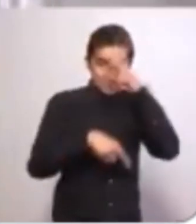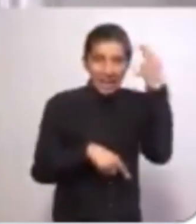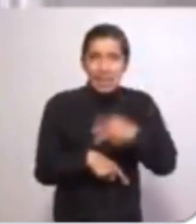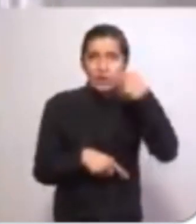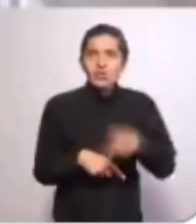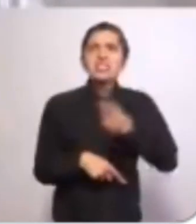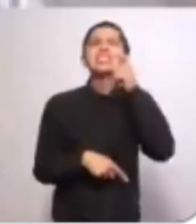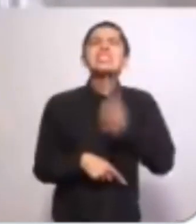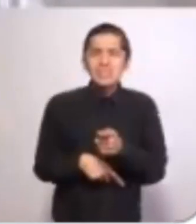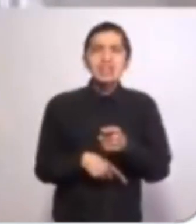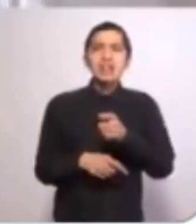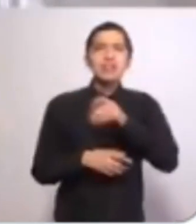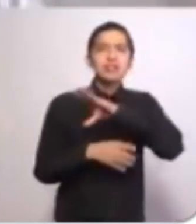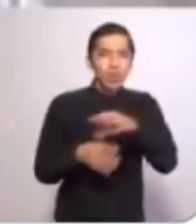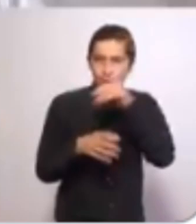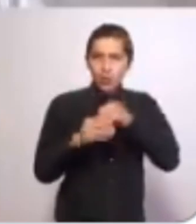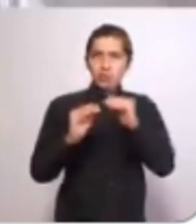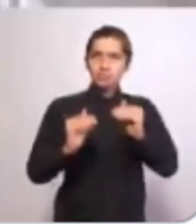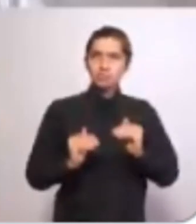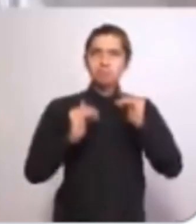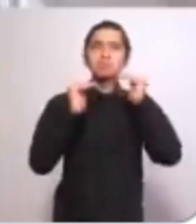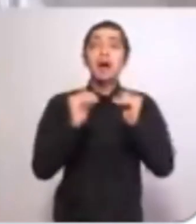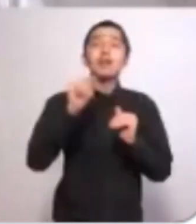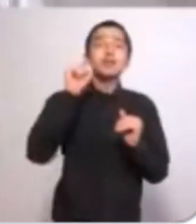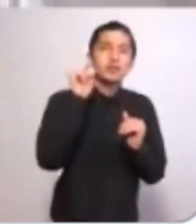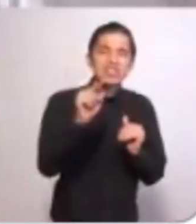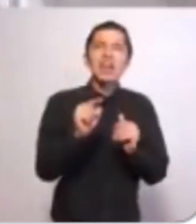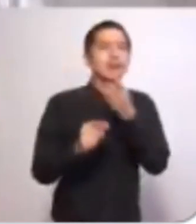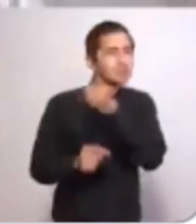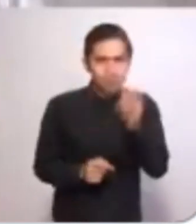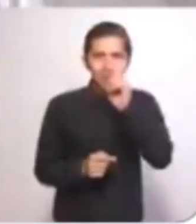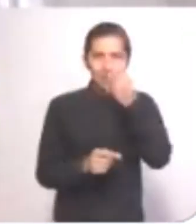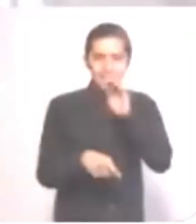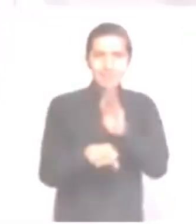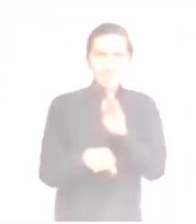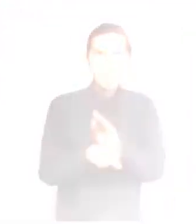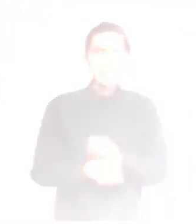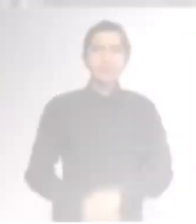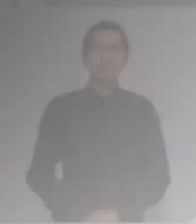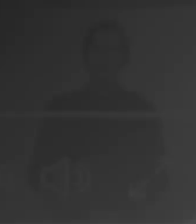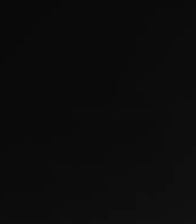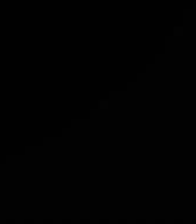los mexicanos está por encima de todo y usted está obligado a defenderla.